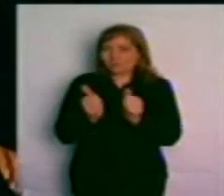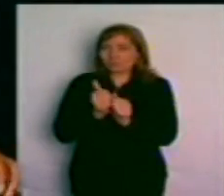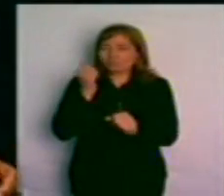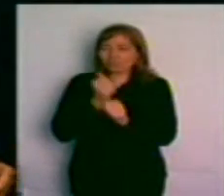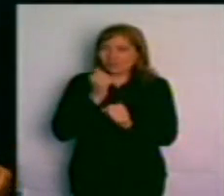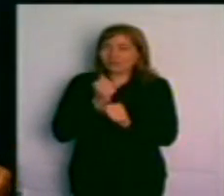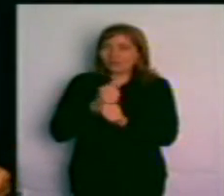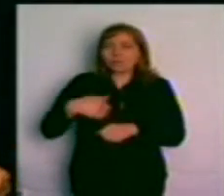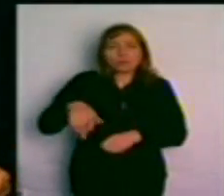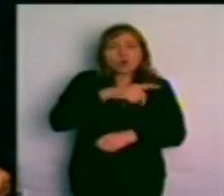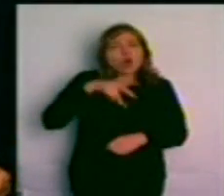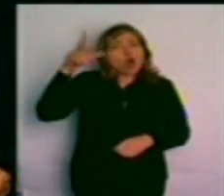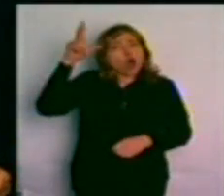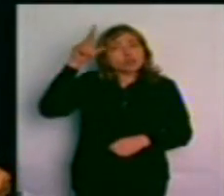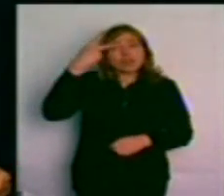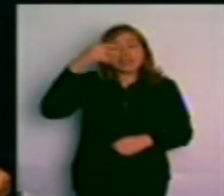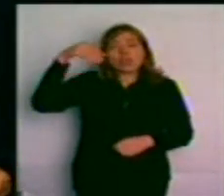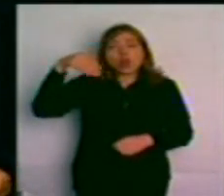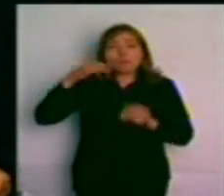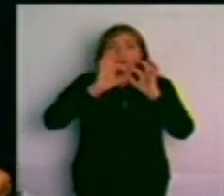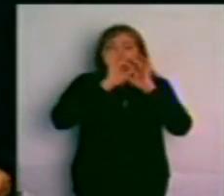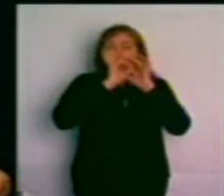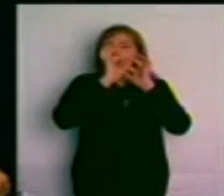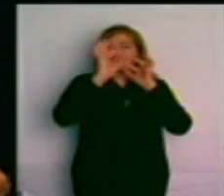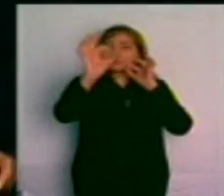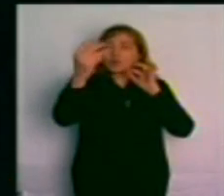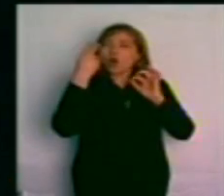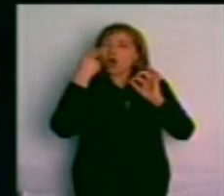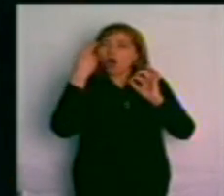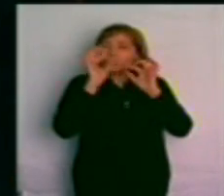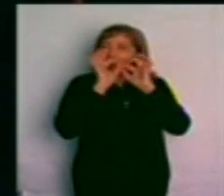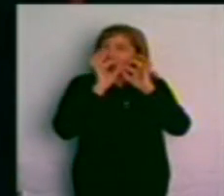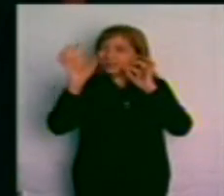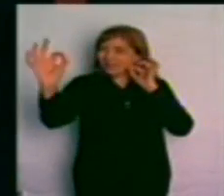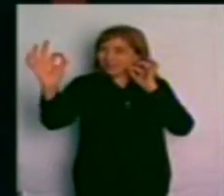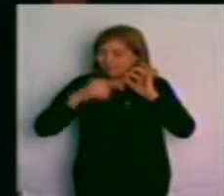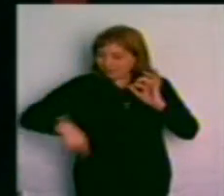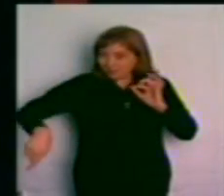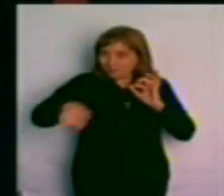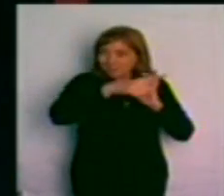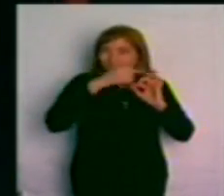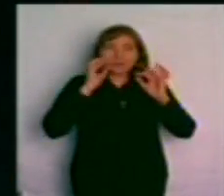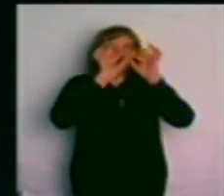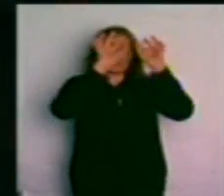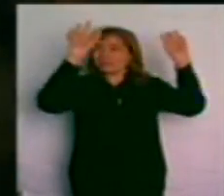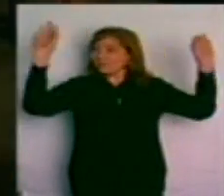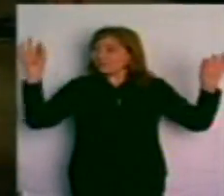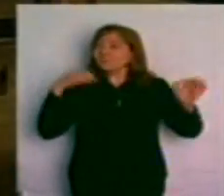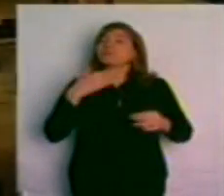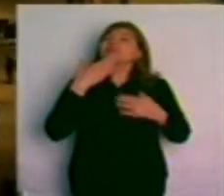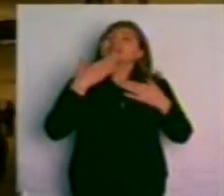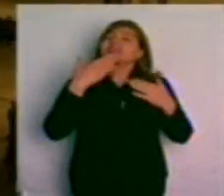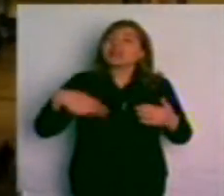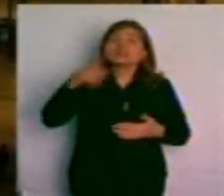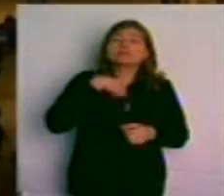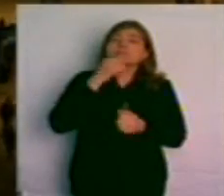más de 8 kilómetros de fibra óptica aquí abajo, gracias a las empresas privadas que pusieron